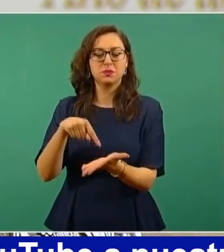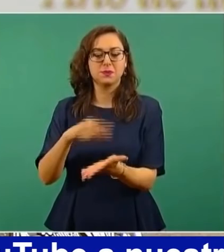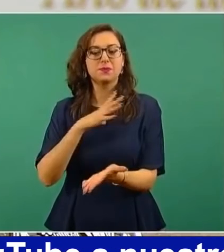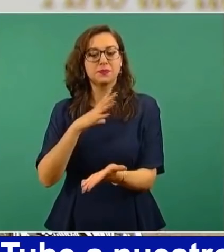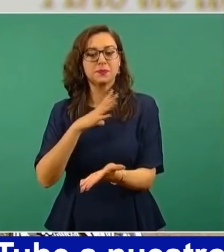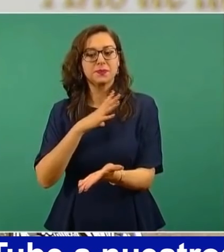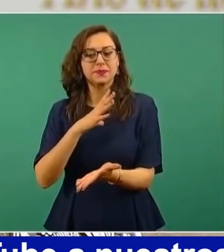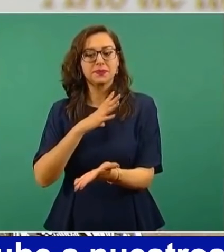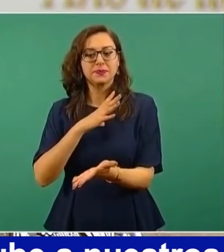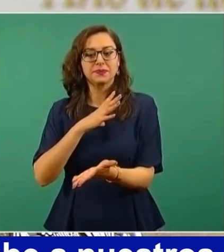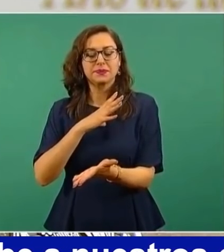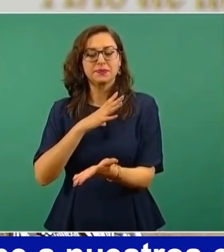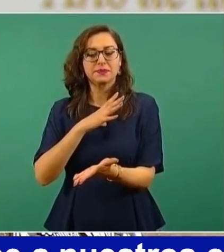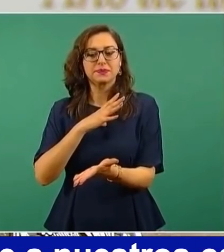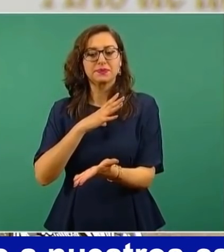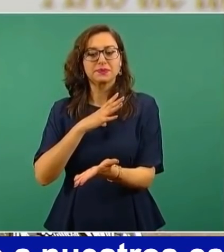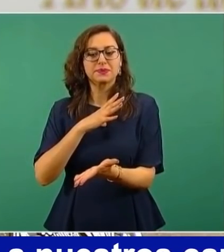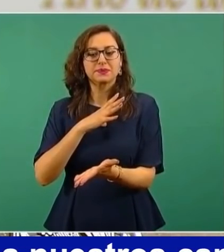este